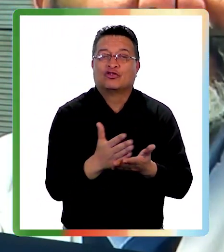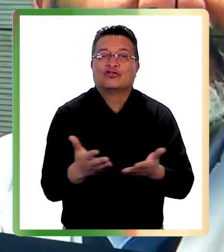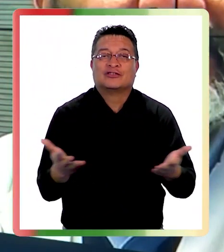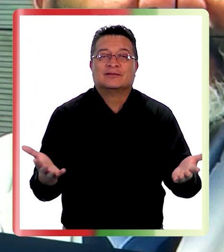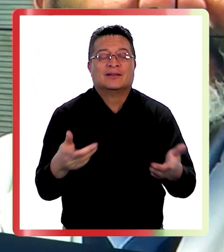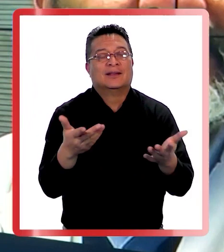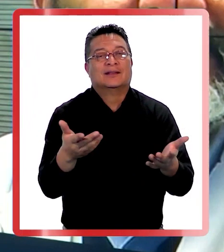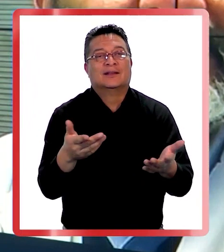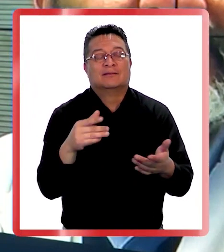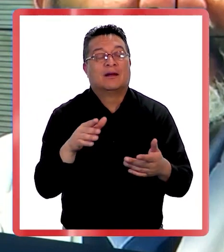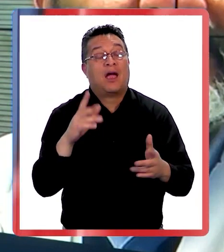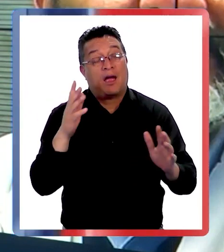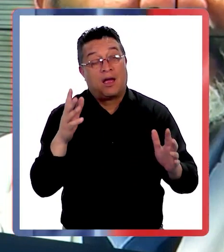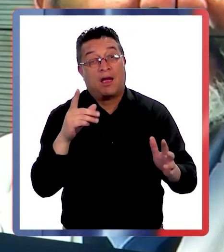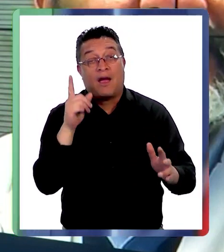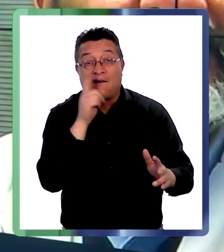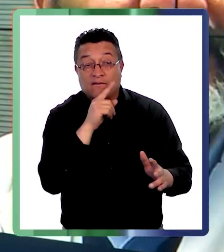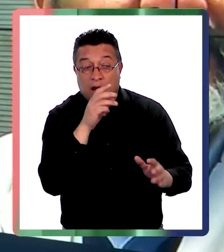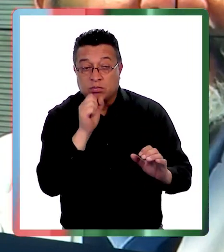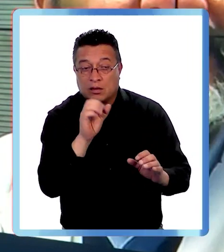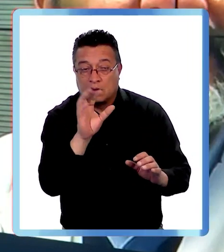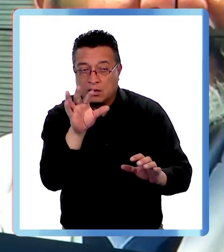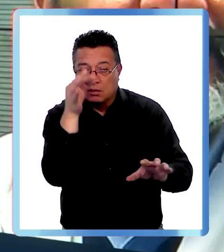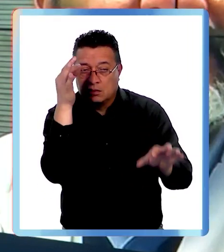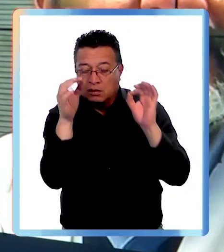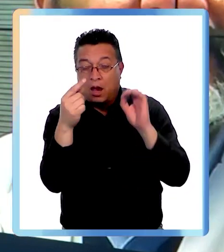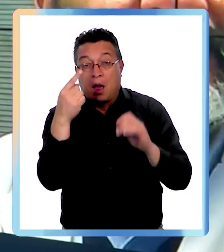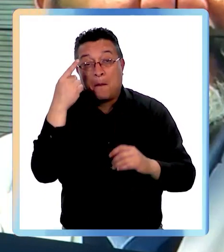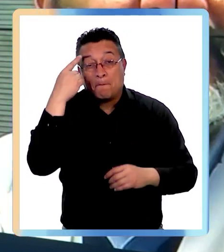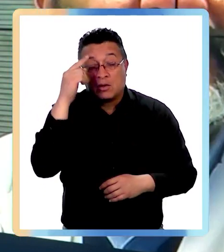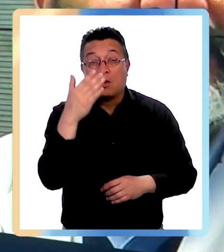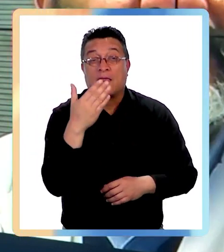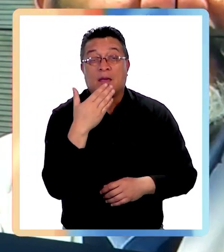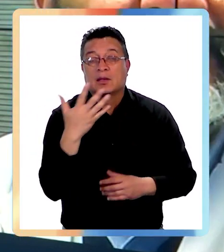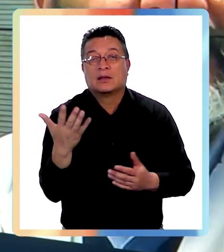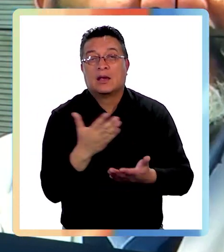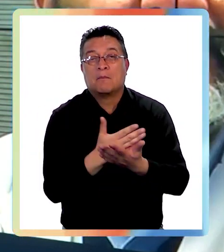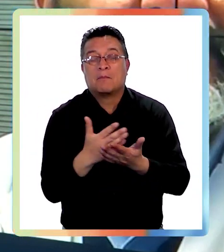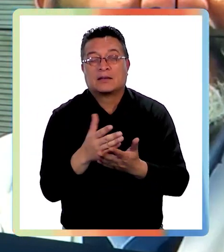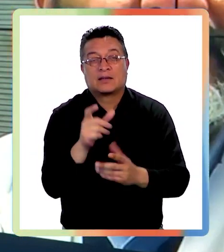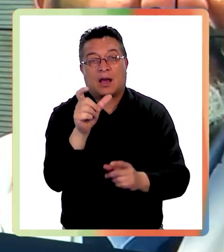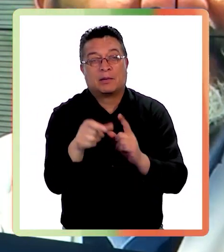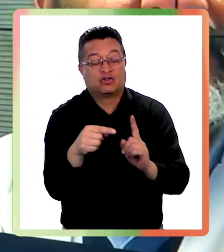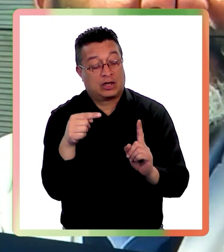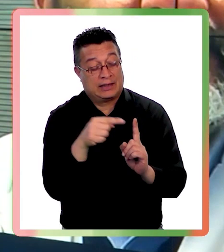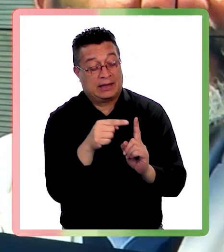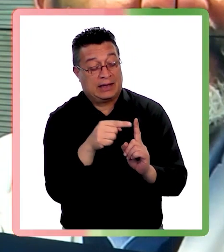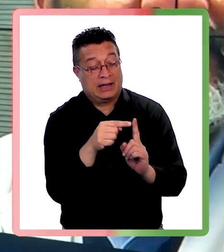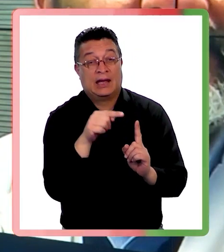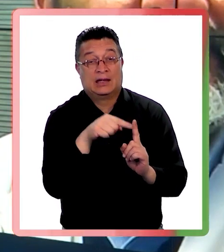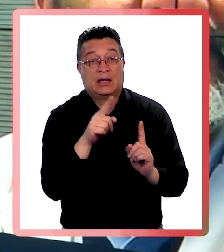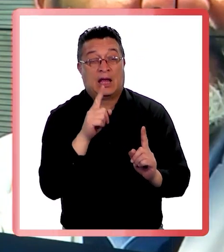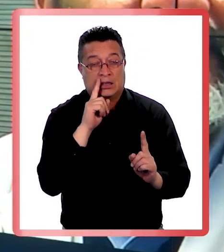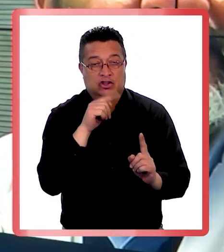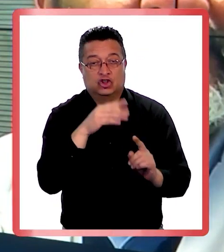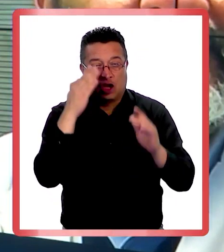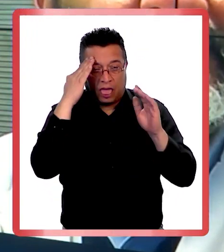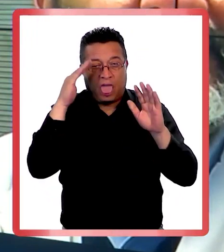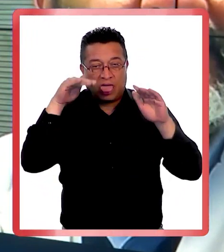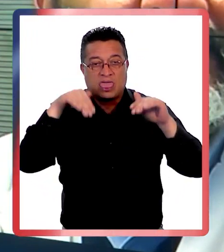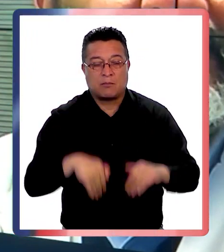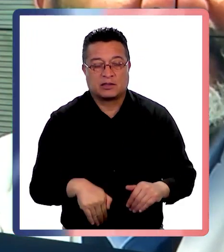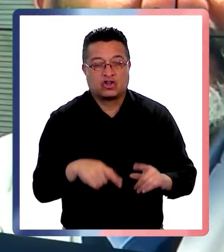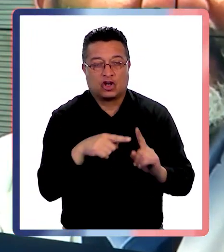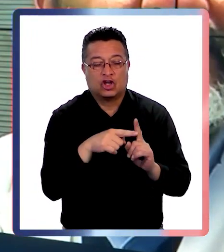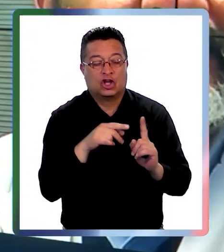final, claro, podríamos darnos cuenta de eso, pero también, ¿qué pasa con la gente que rodea a una persona que sí está con depresión